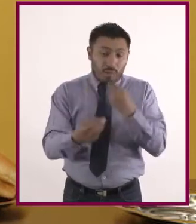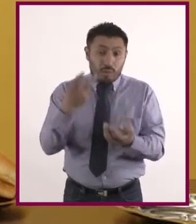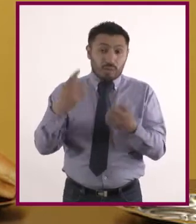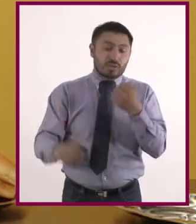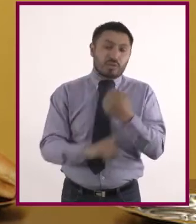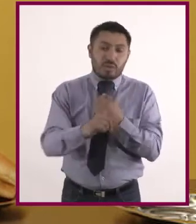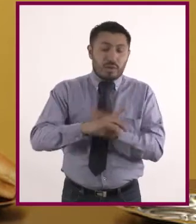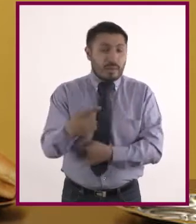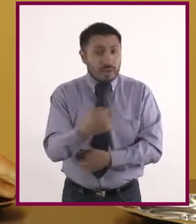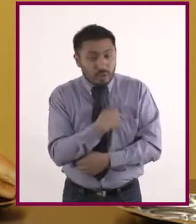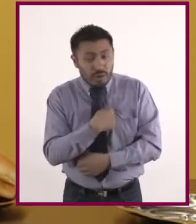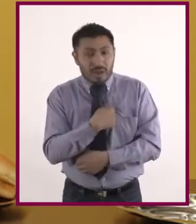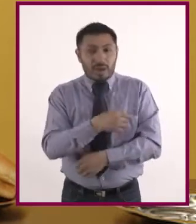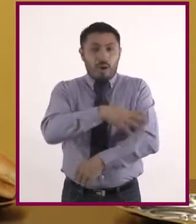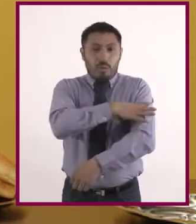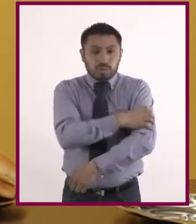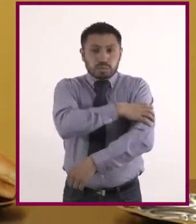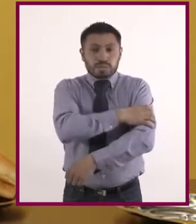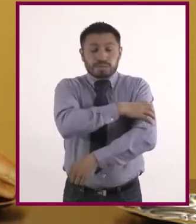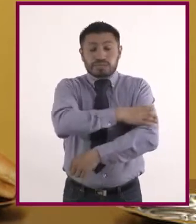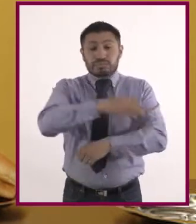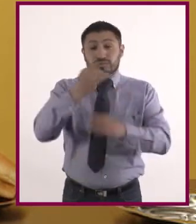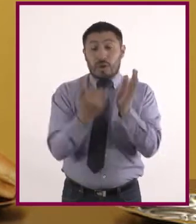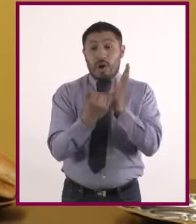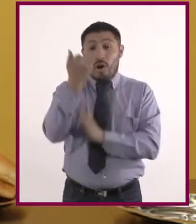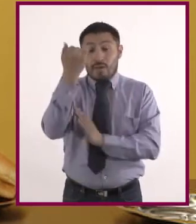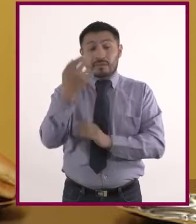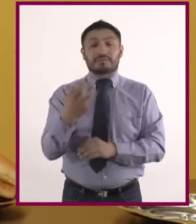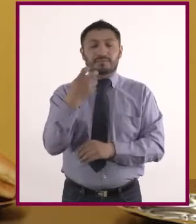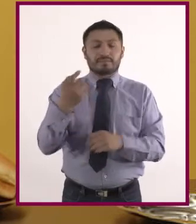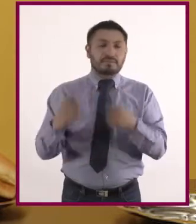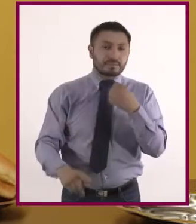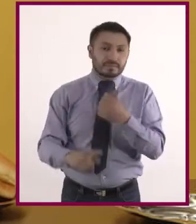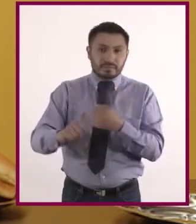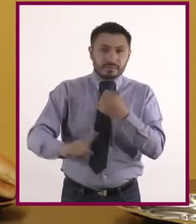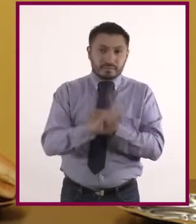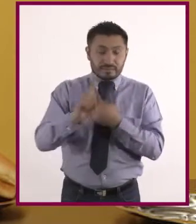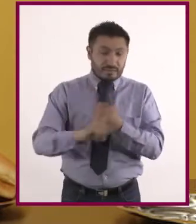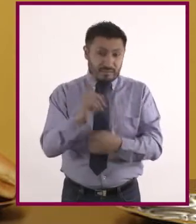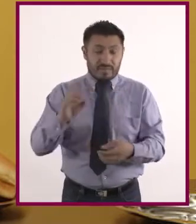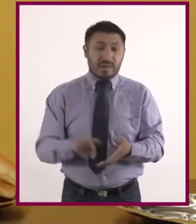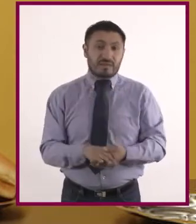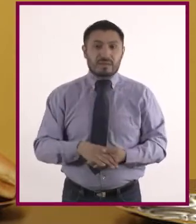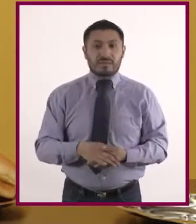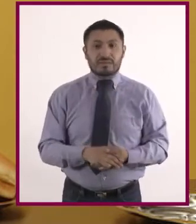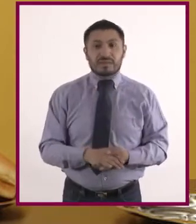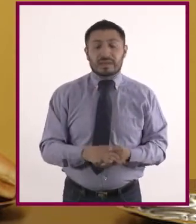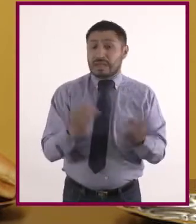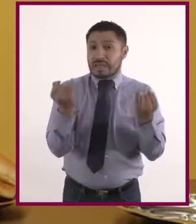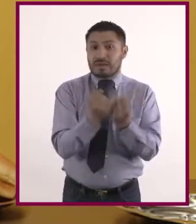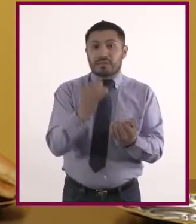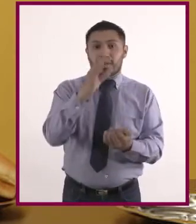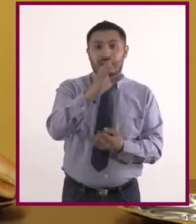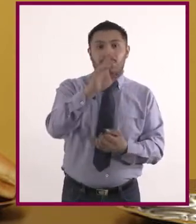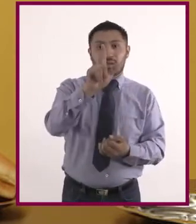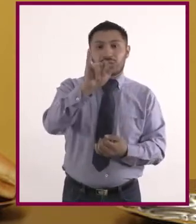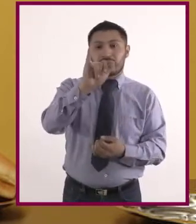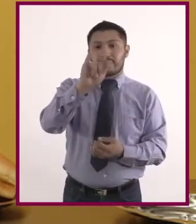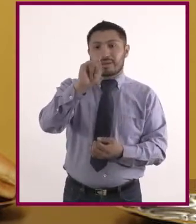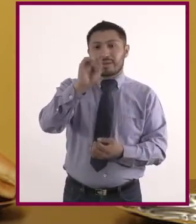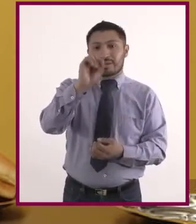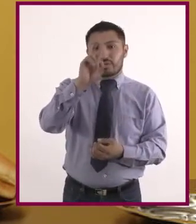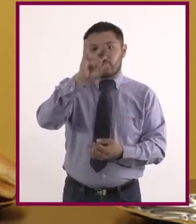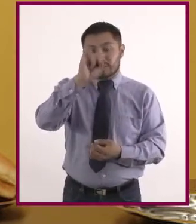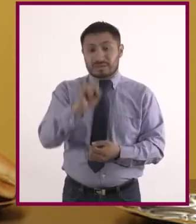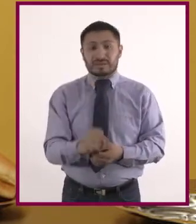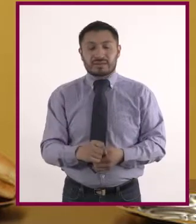presión alta. Esto reduce el flujo sanguíneo en todo el cuerpo, afectando la irrigación del pene y del clítoris. Alzheimer. El